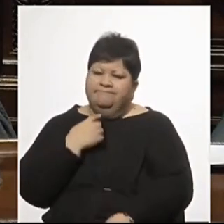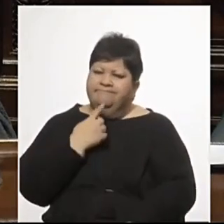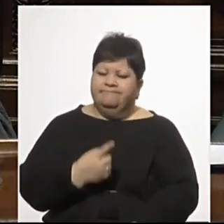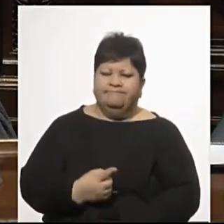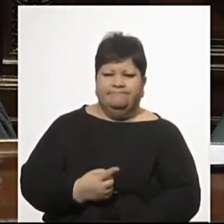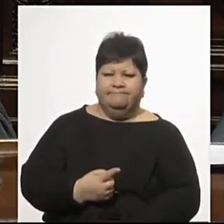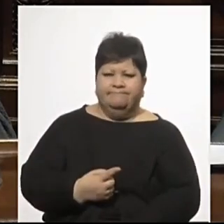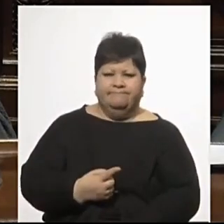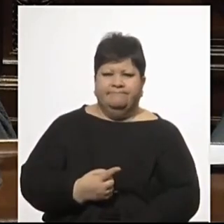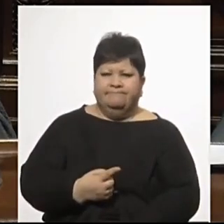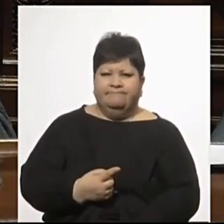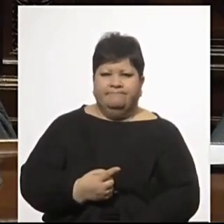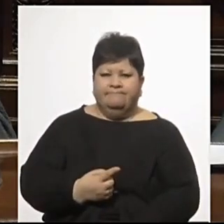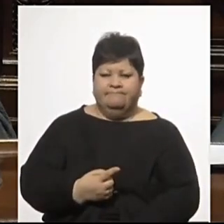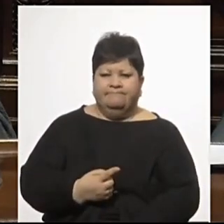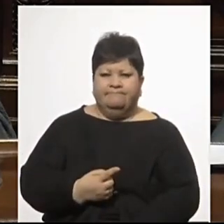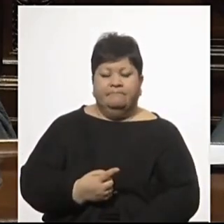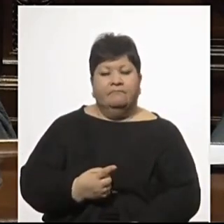Tengo también...